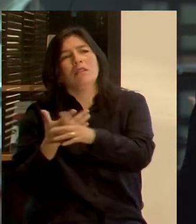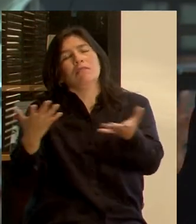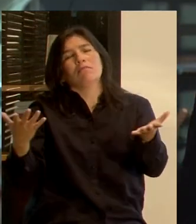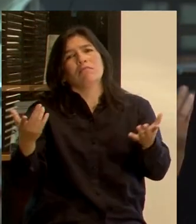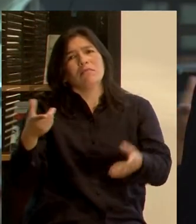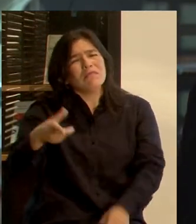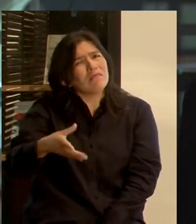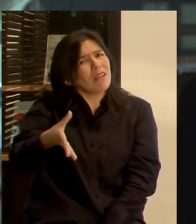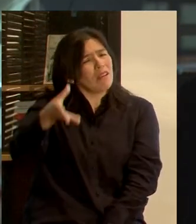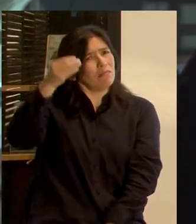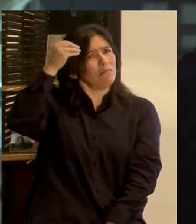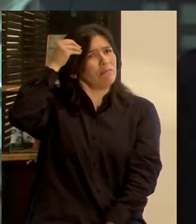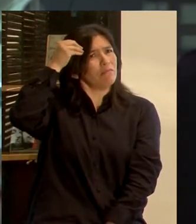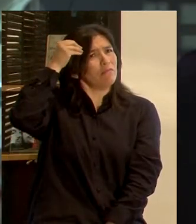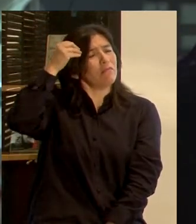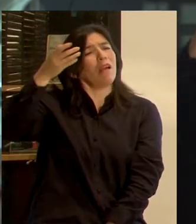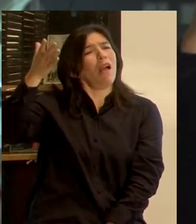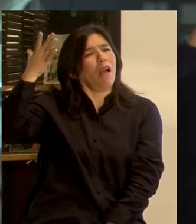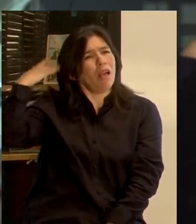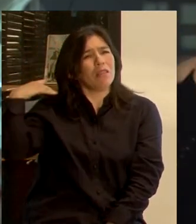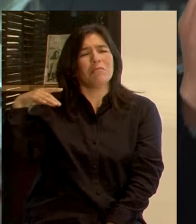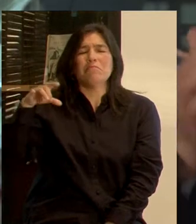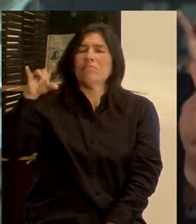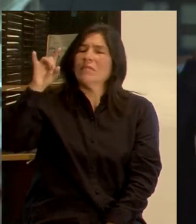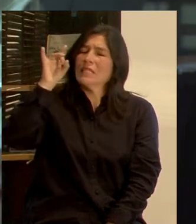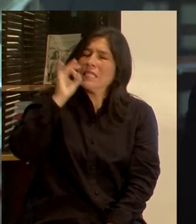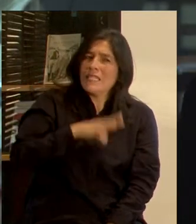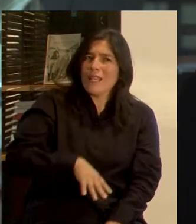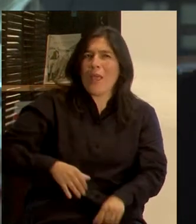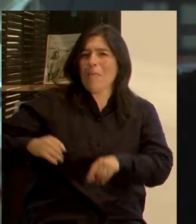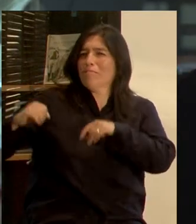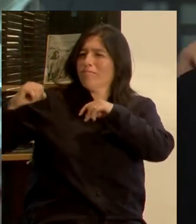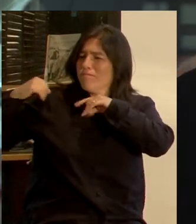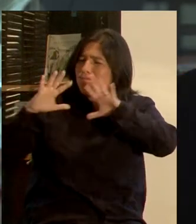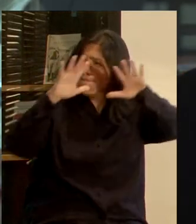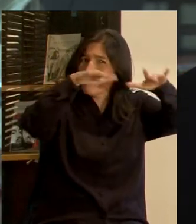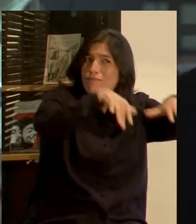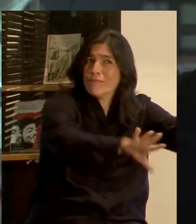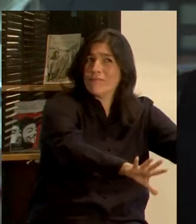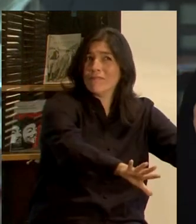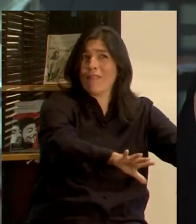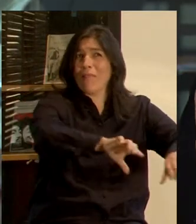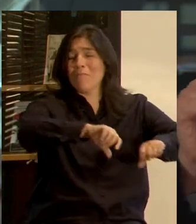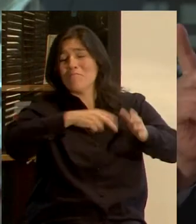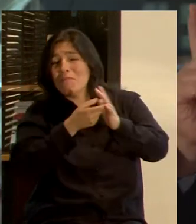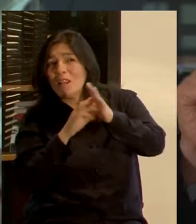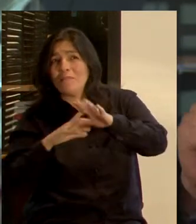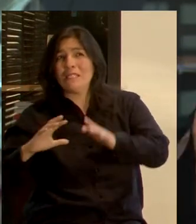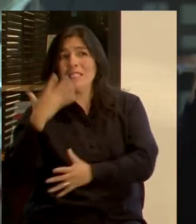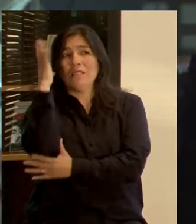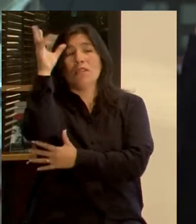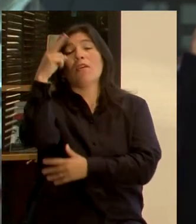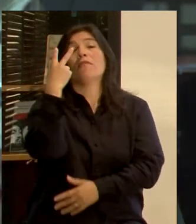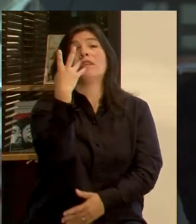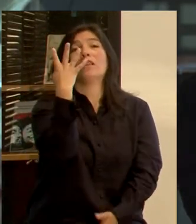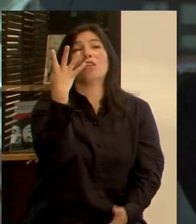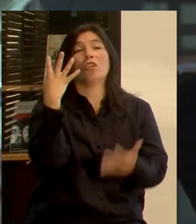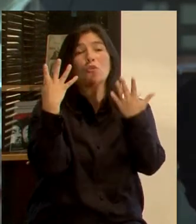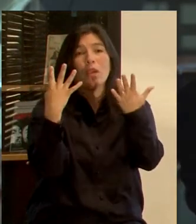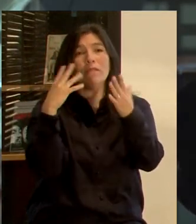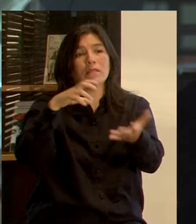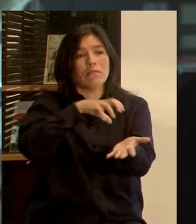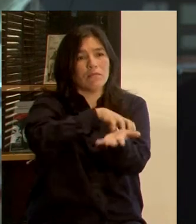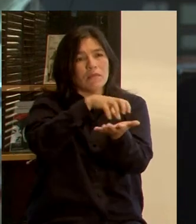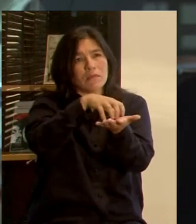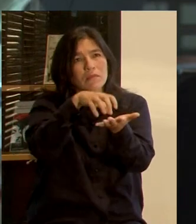lo que hemos aprendido de un país de tsunami, desastre, incendio? Hay 29 ciudades con interfaz